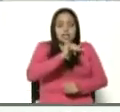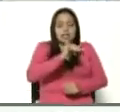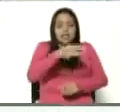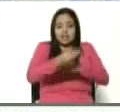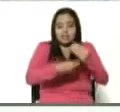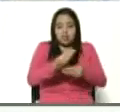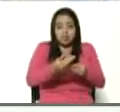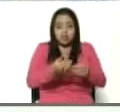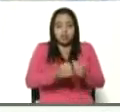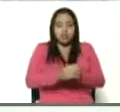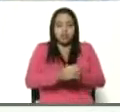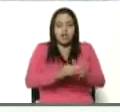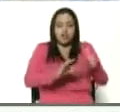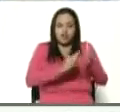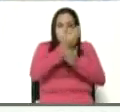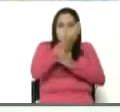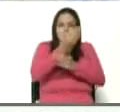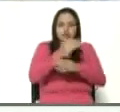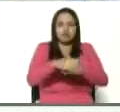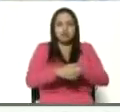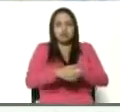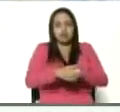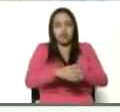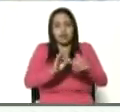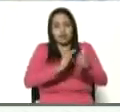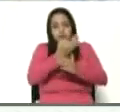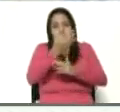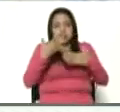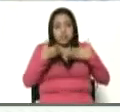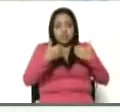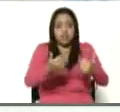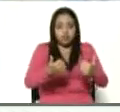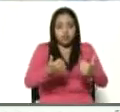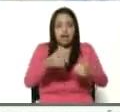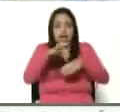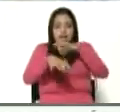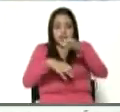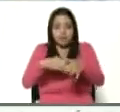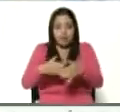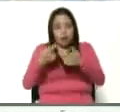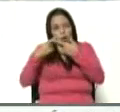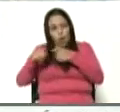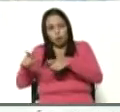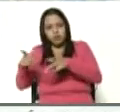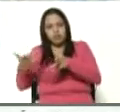la Fundación de Salud Animal que se ha venido